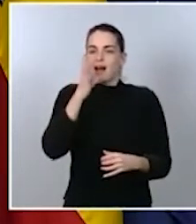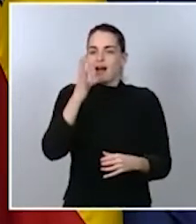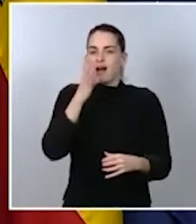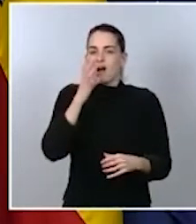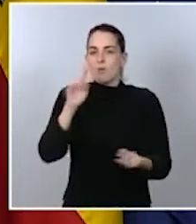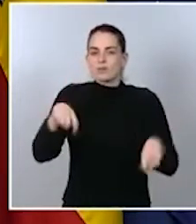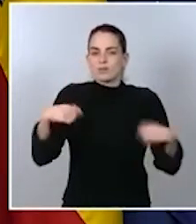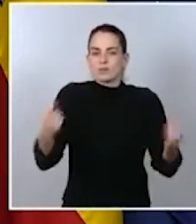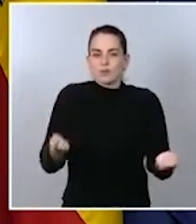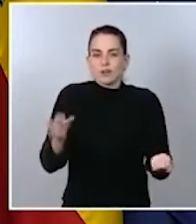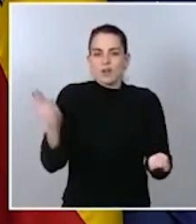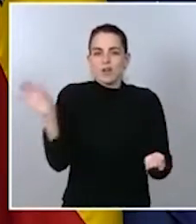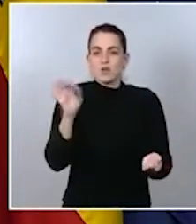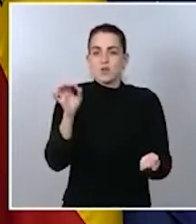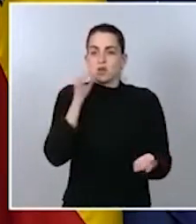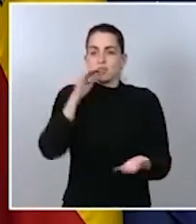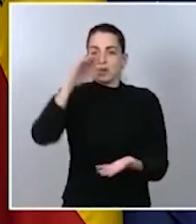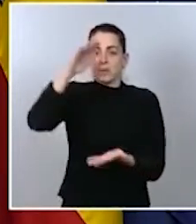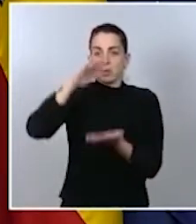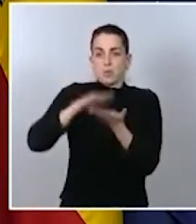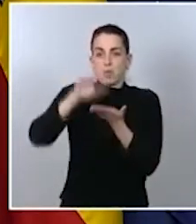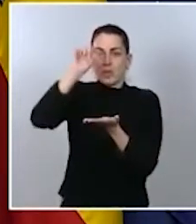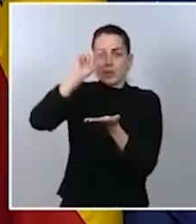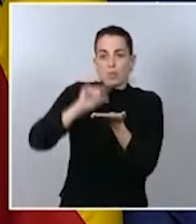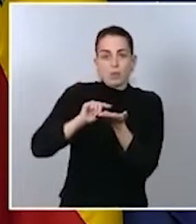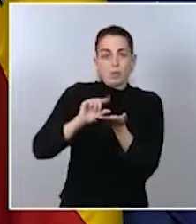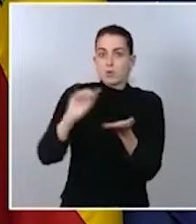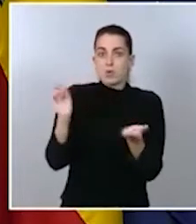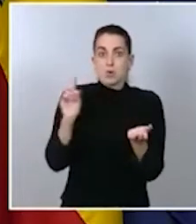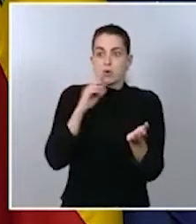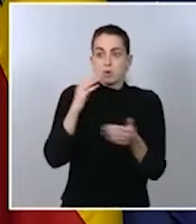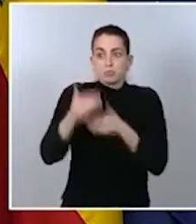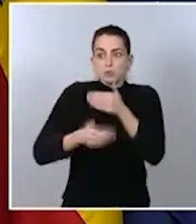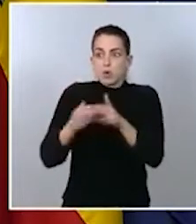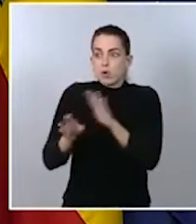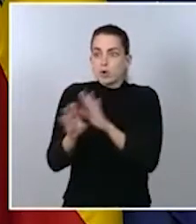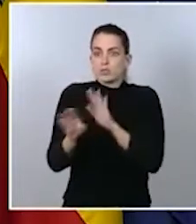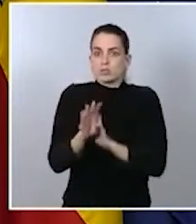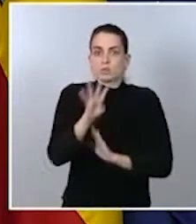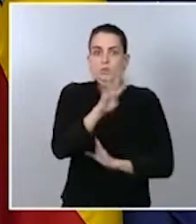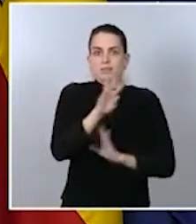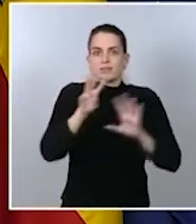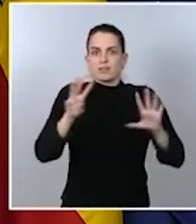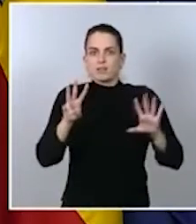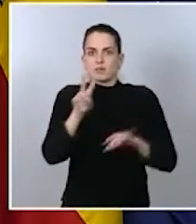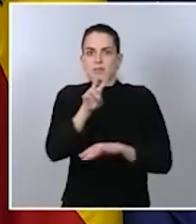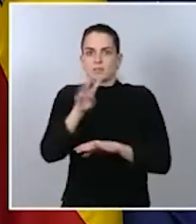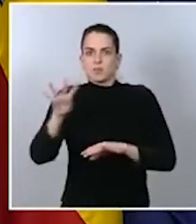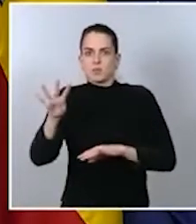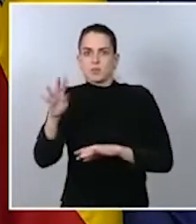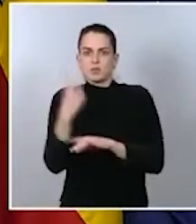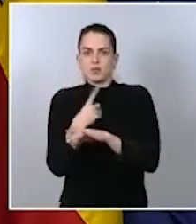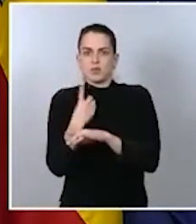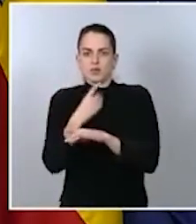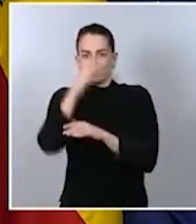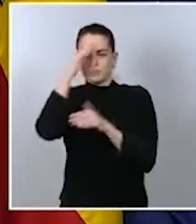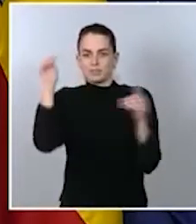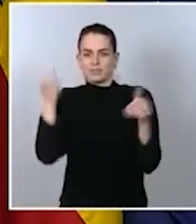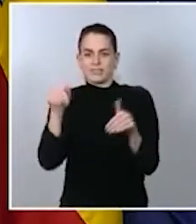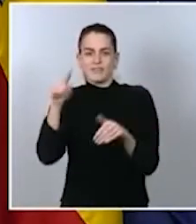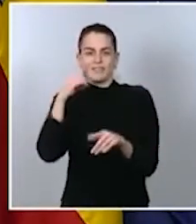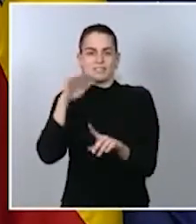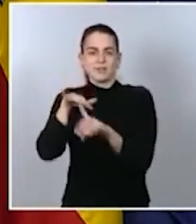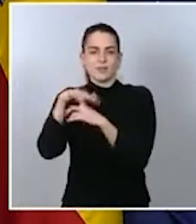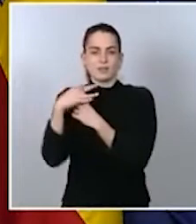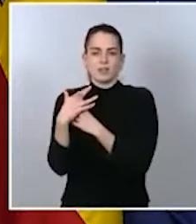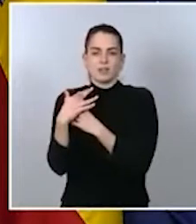desabastecimiento y que en 48 horas, en 24, 48 horas, estemos enfocando una situación, yo creo, completamente